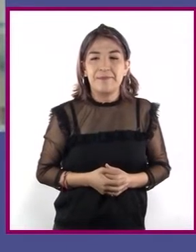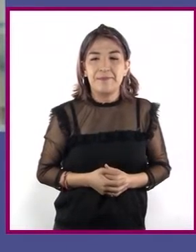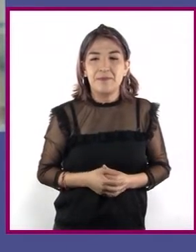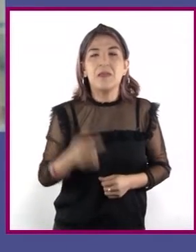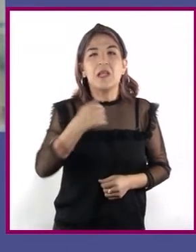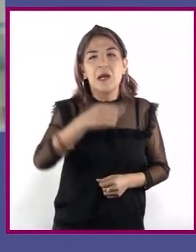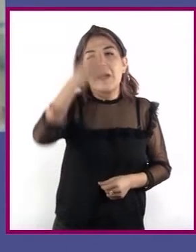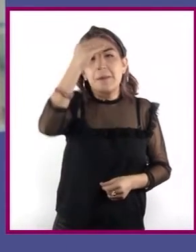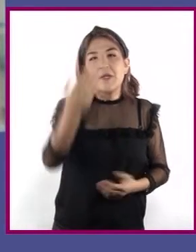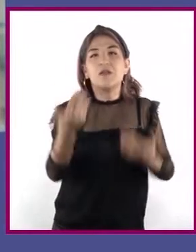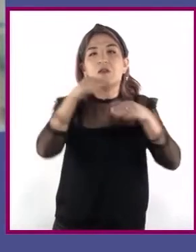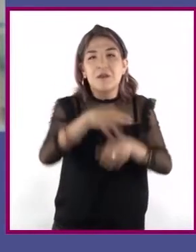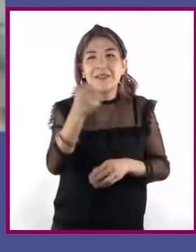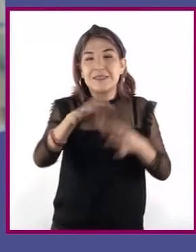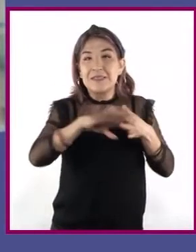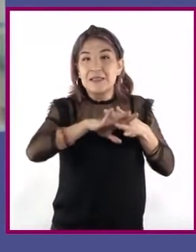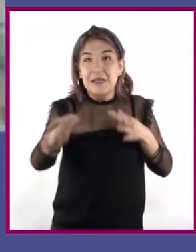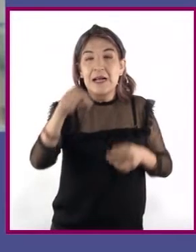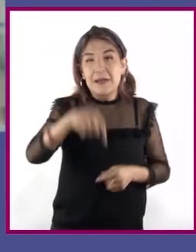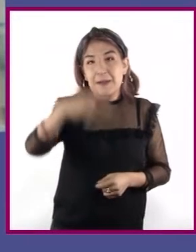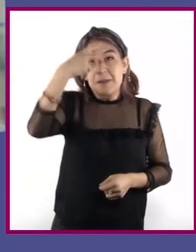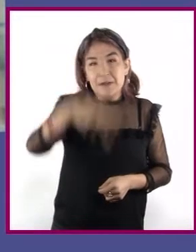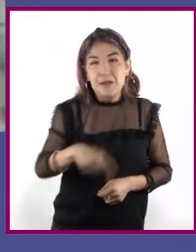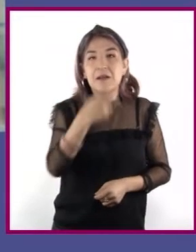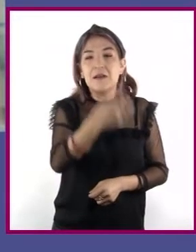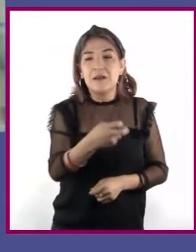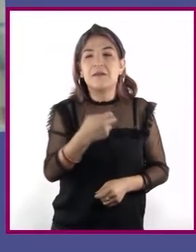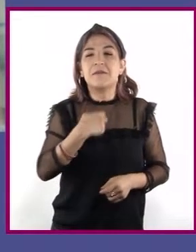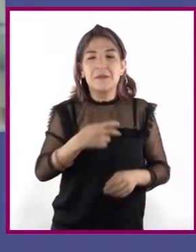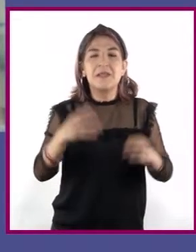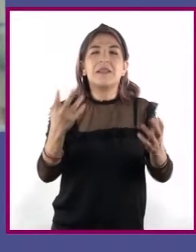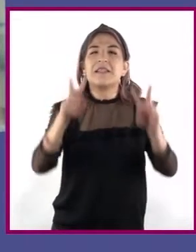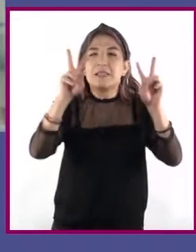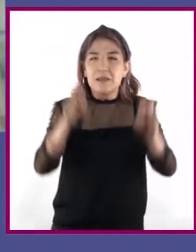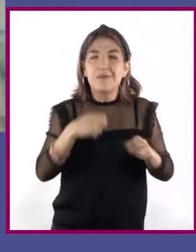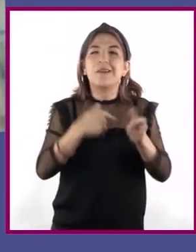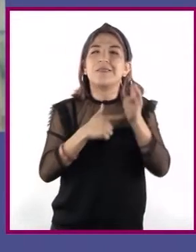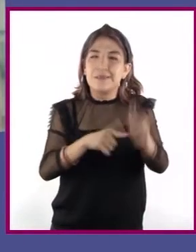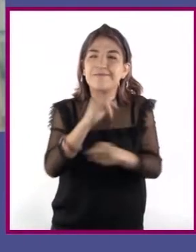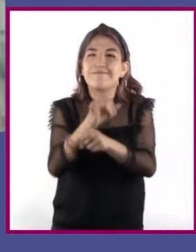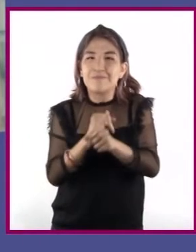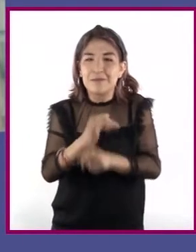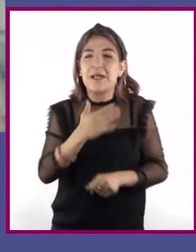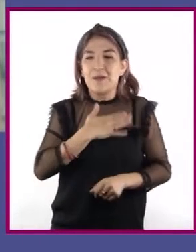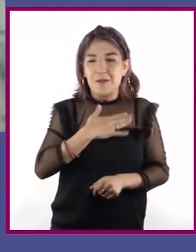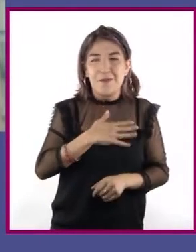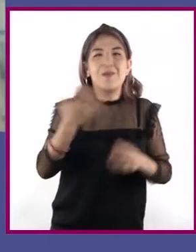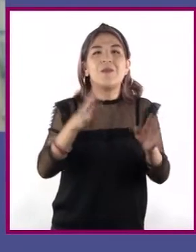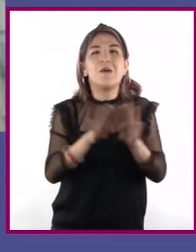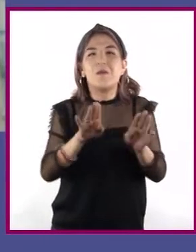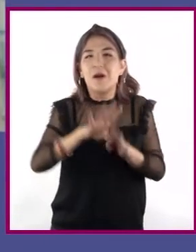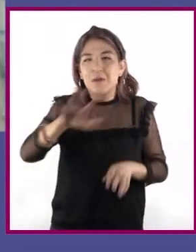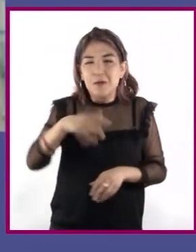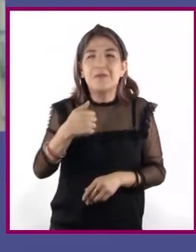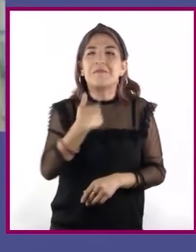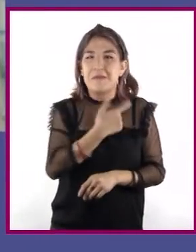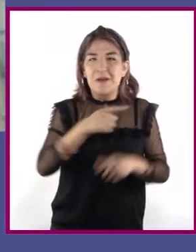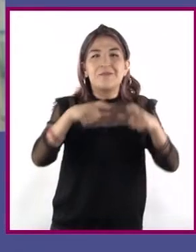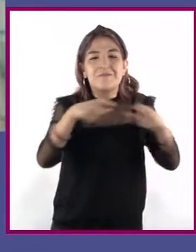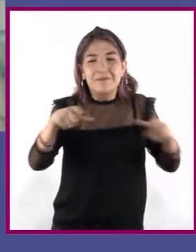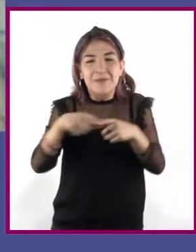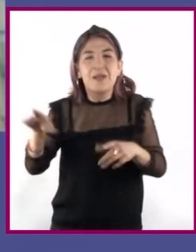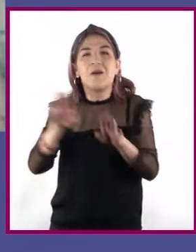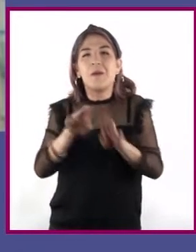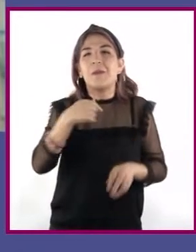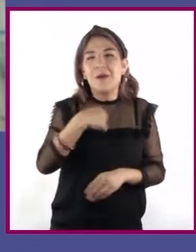Aprendí sobre la migración de mexicanos. Como el tema me interesa, sigo investigando por mi cuenta. Me gusta realizar fichas de paráfrasis, ya